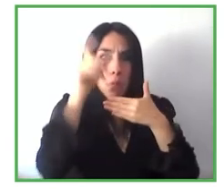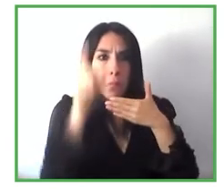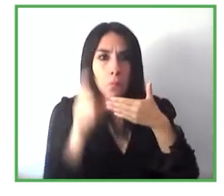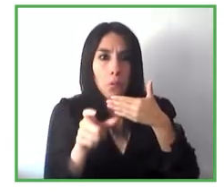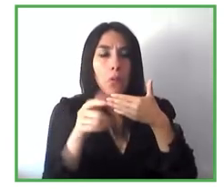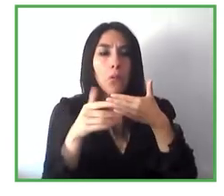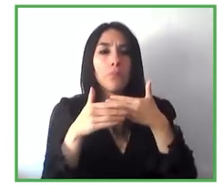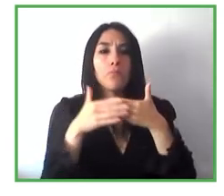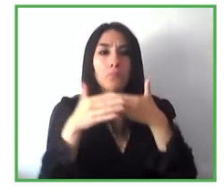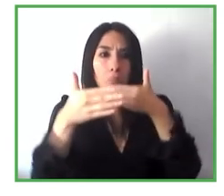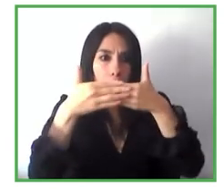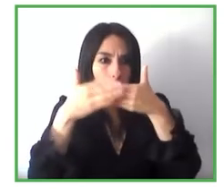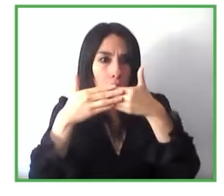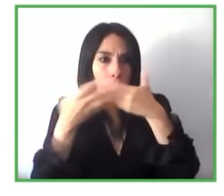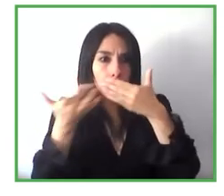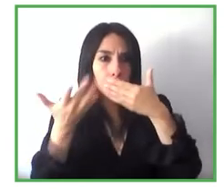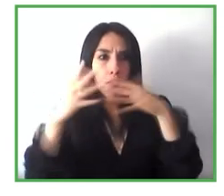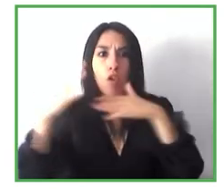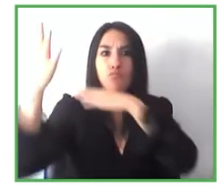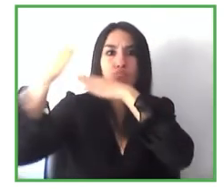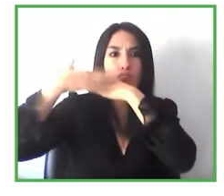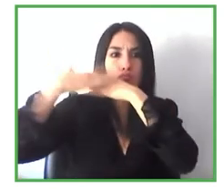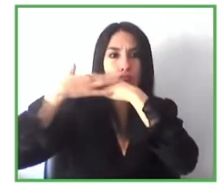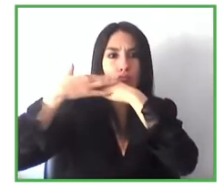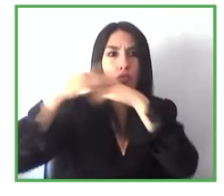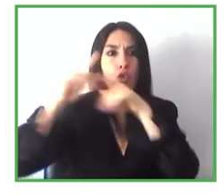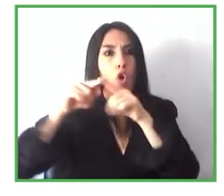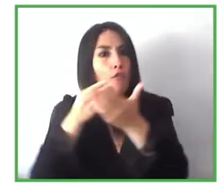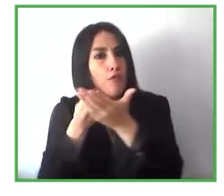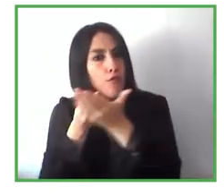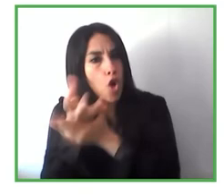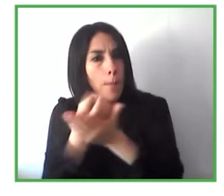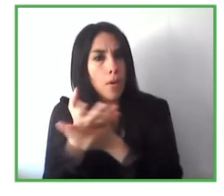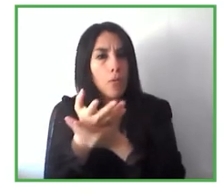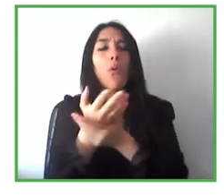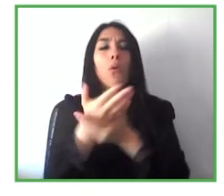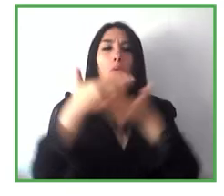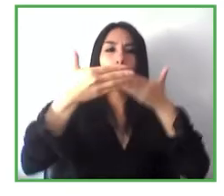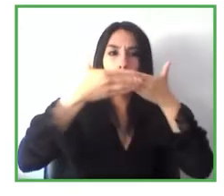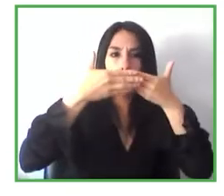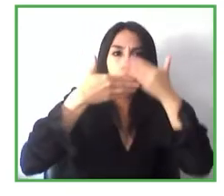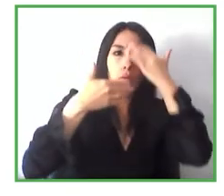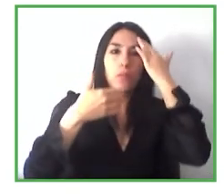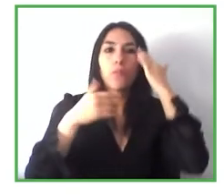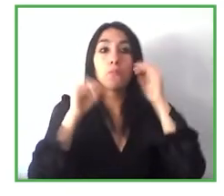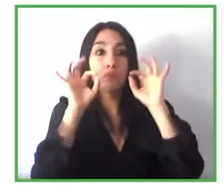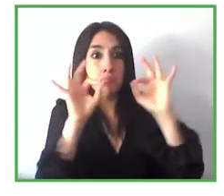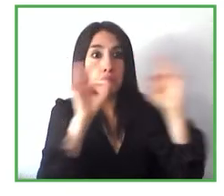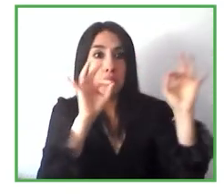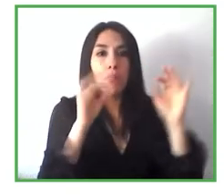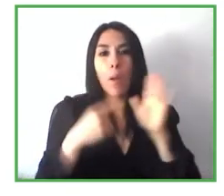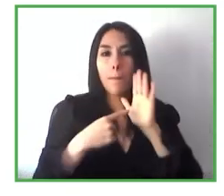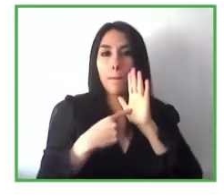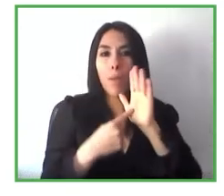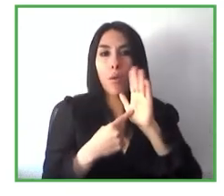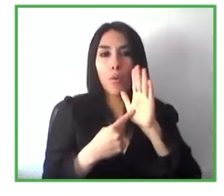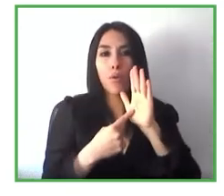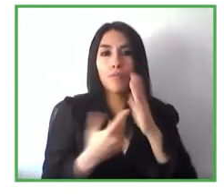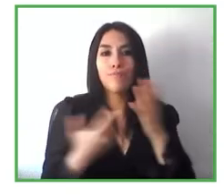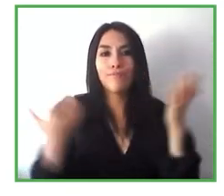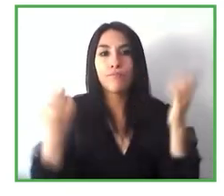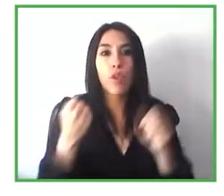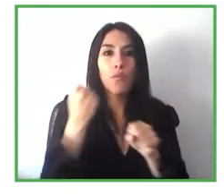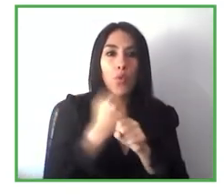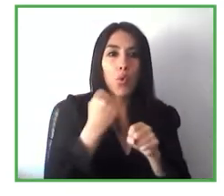experiencia mucho más cercana más personalizada y aquí te voy poner un par de ejemplos por ejemplo trabajamos con una de las empresas del clúster que se llama